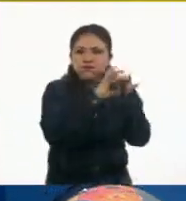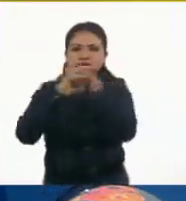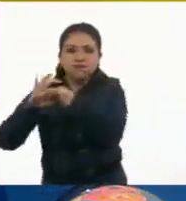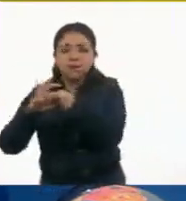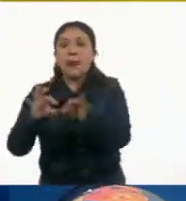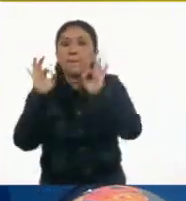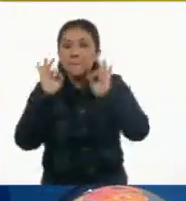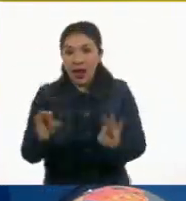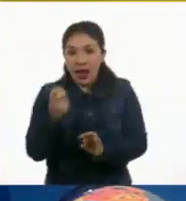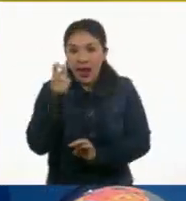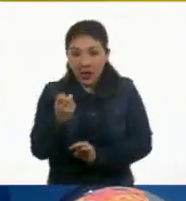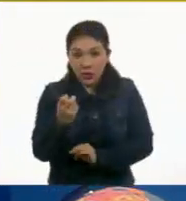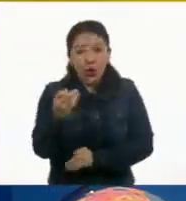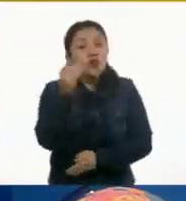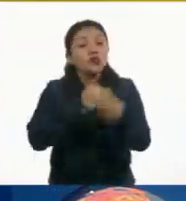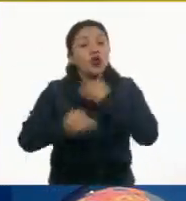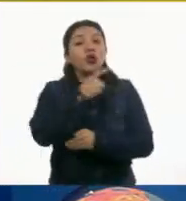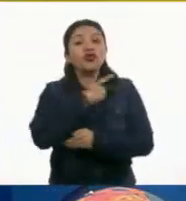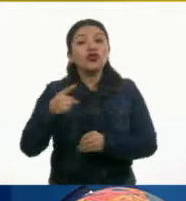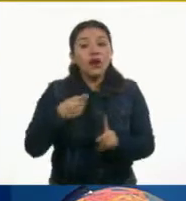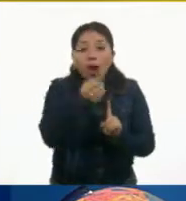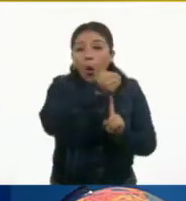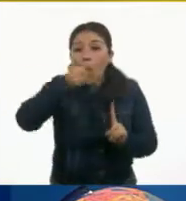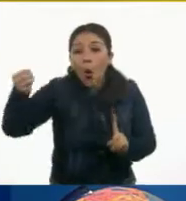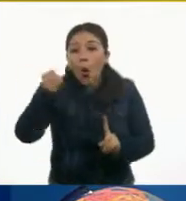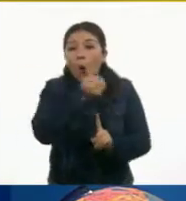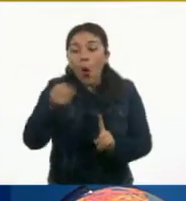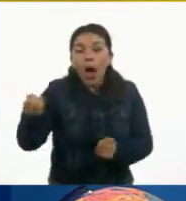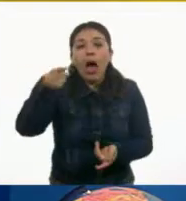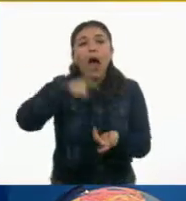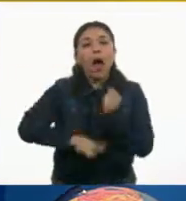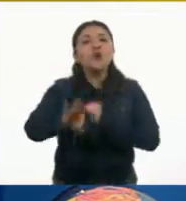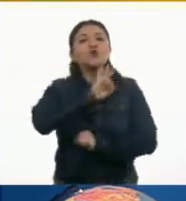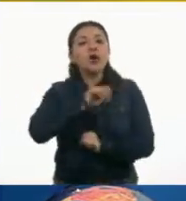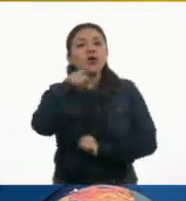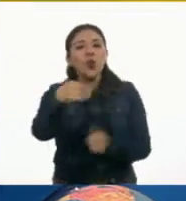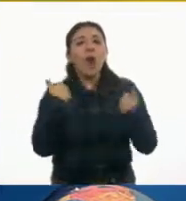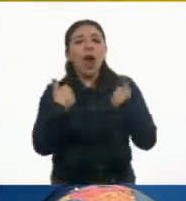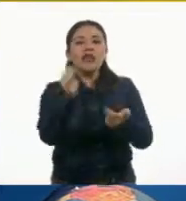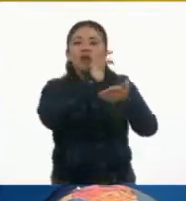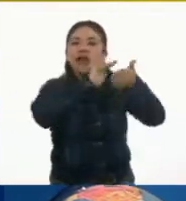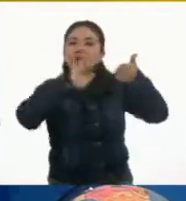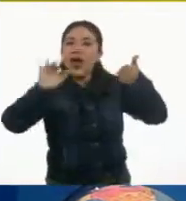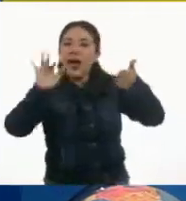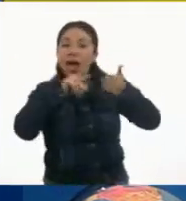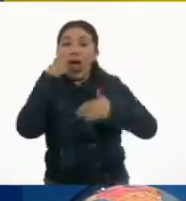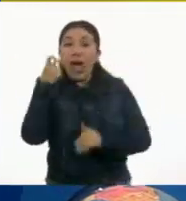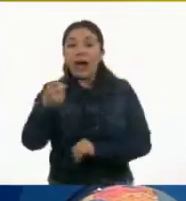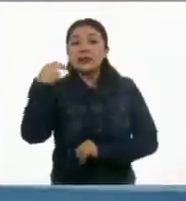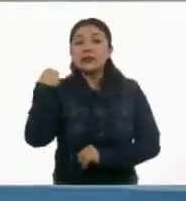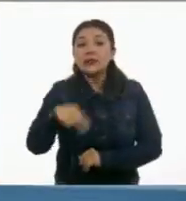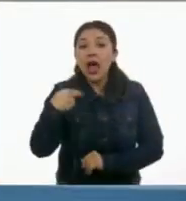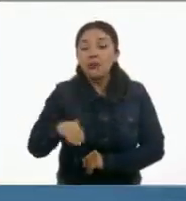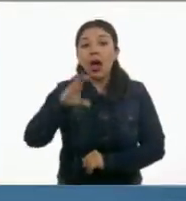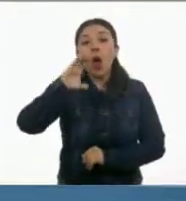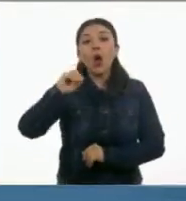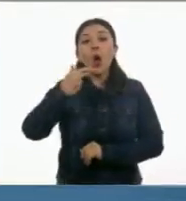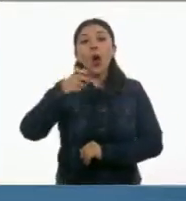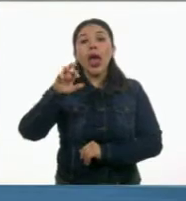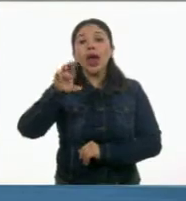Así que todo tiene que tener un orden para que pueda entenderse. Esto dijimos que se llama... ¡Coherencia!